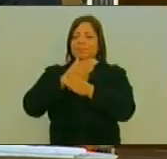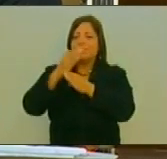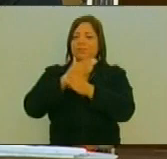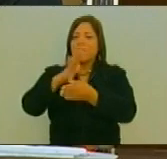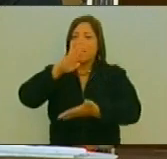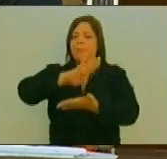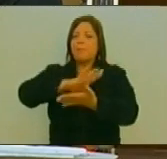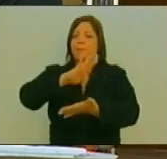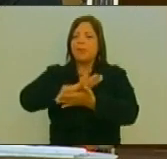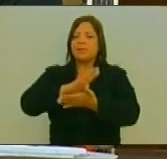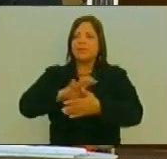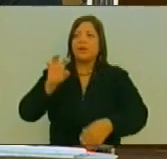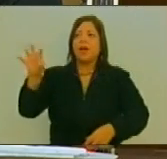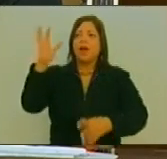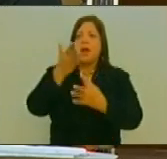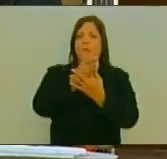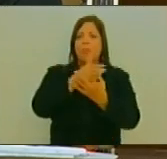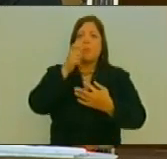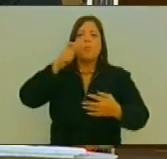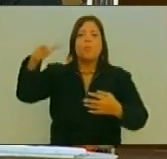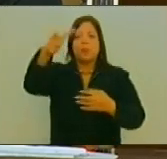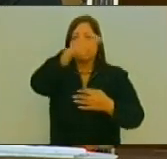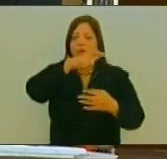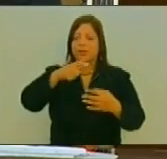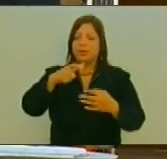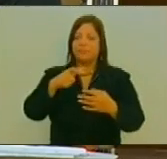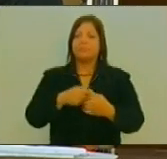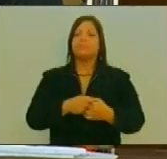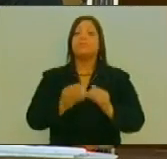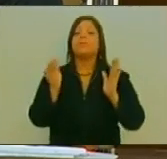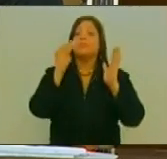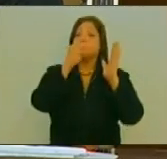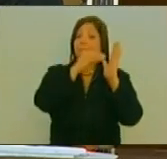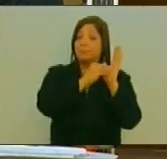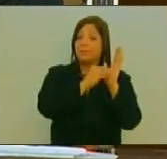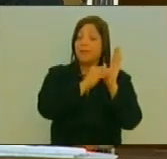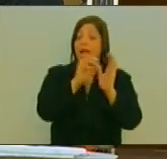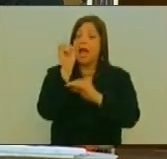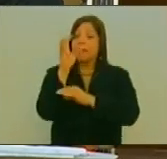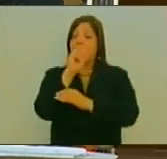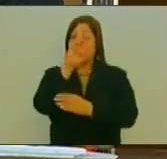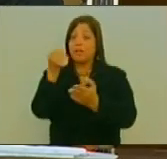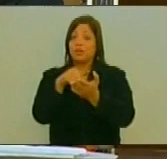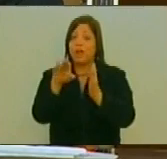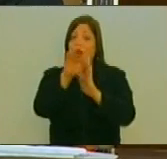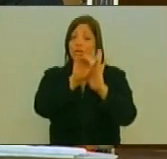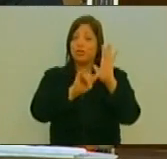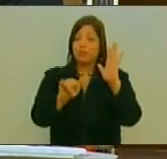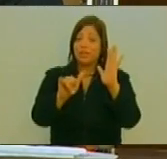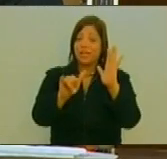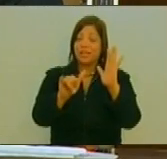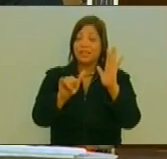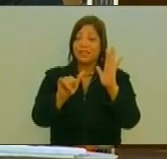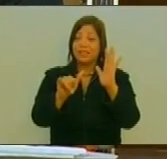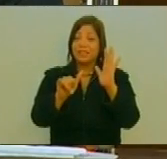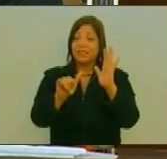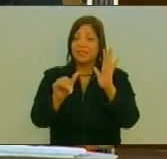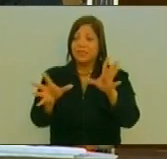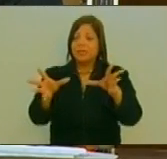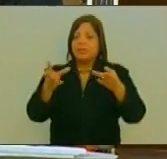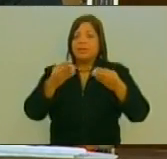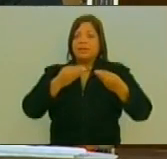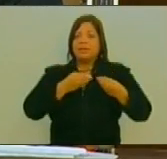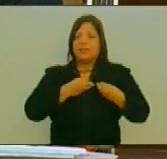Pacífica Entre los pueblos Considerando Que la Asamblea Nacional Constituyente Recibió